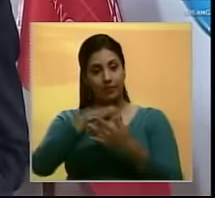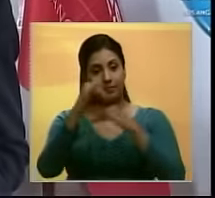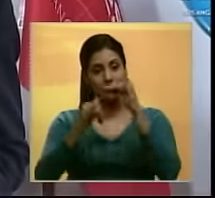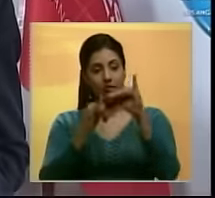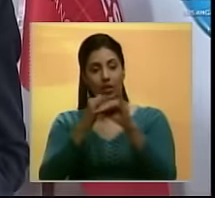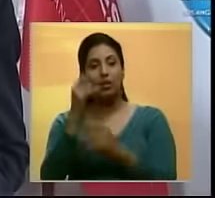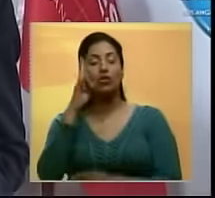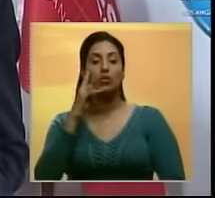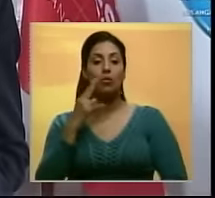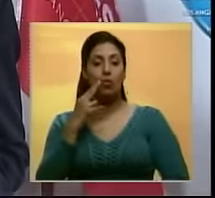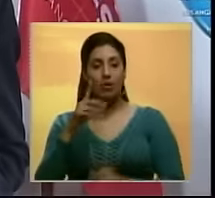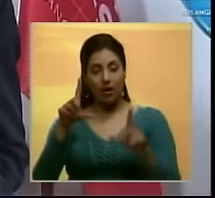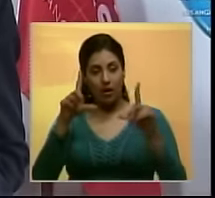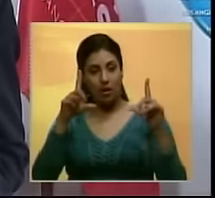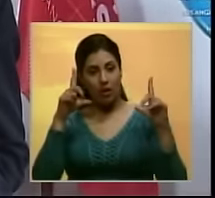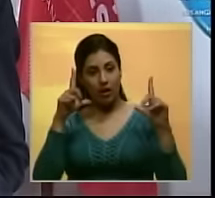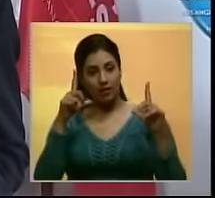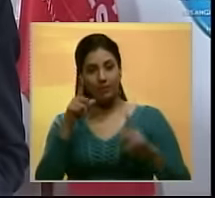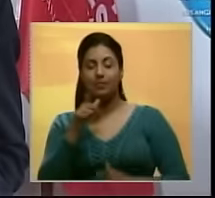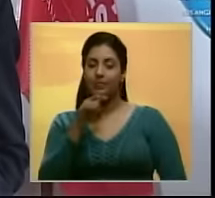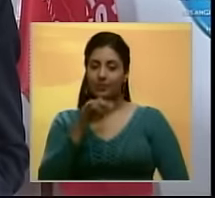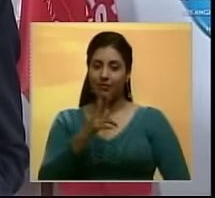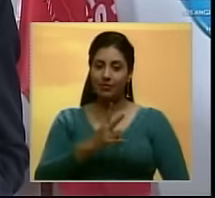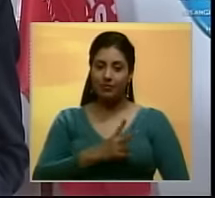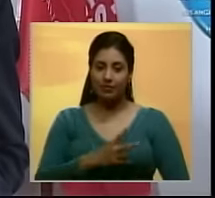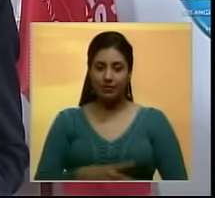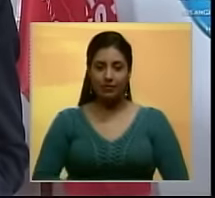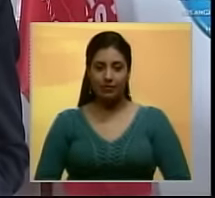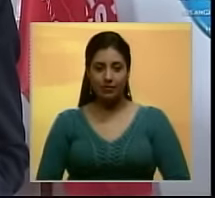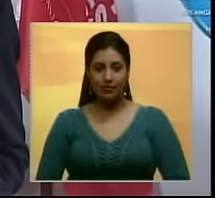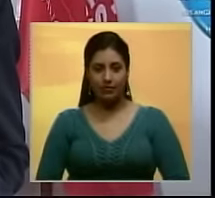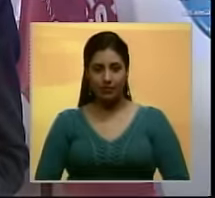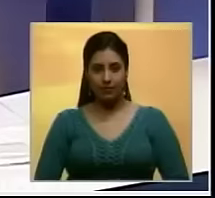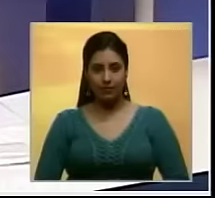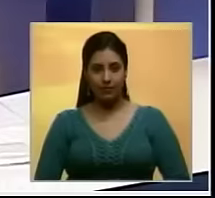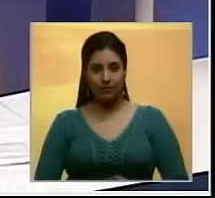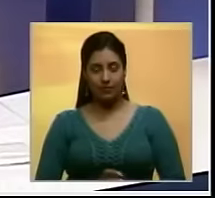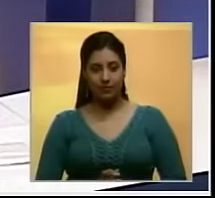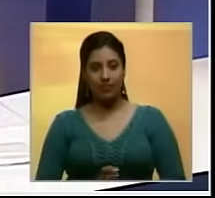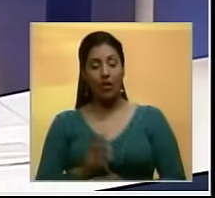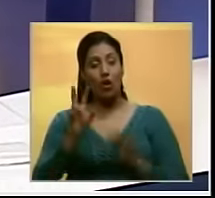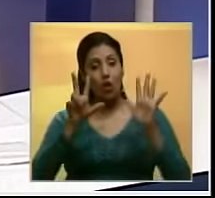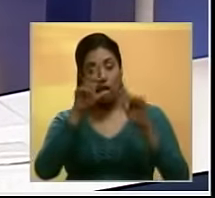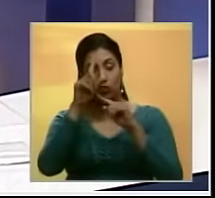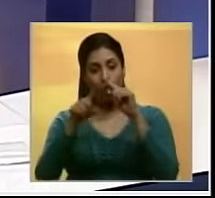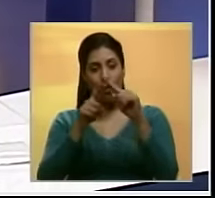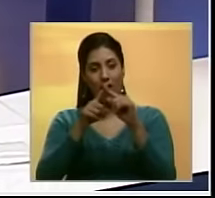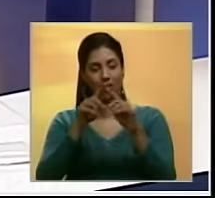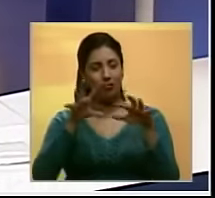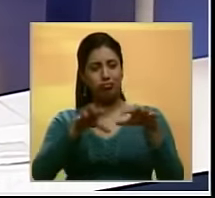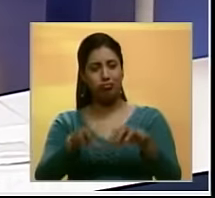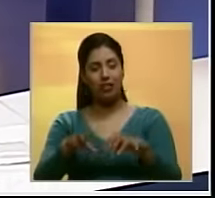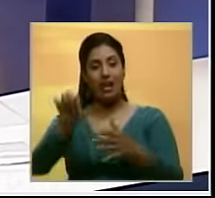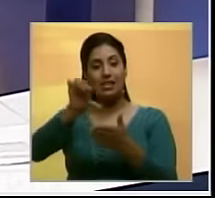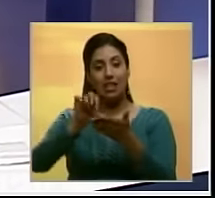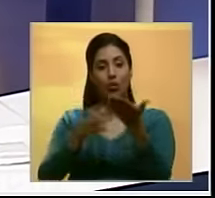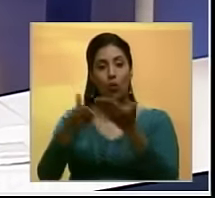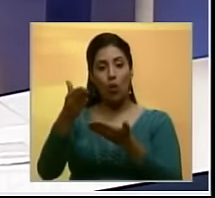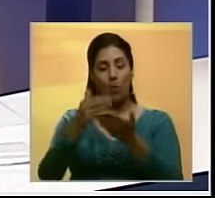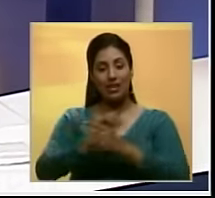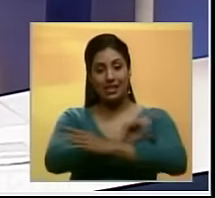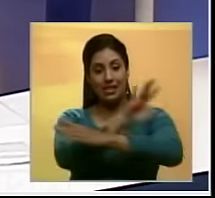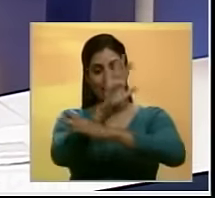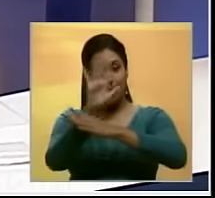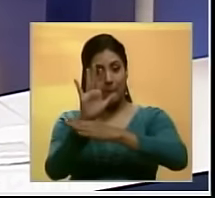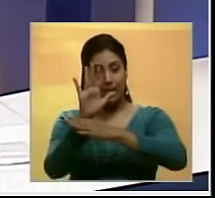Internacional Simón Bolívar de Maiketía, Rafael Aníbal Camacho, Noticiero Benevisión. Ya ocho años de la expropiación del Centro Comercial Sanvil